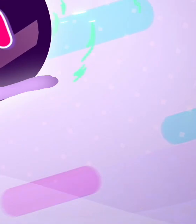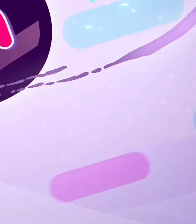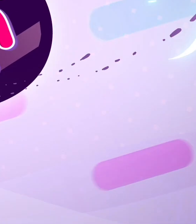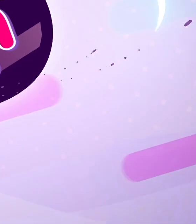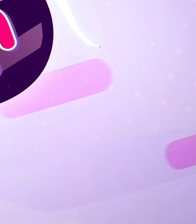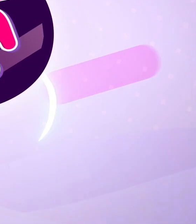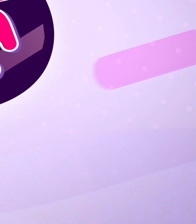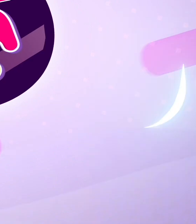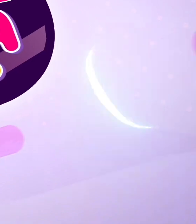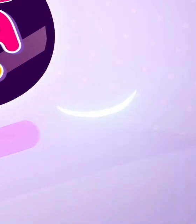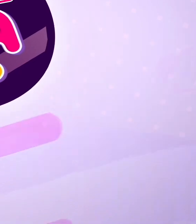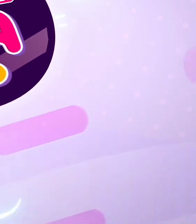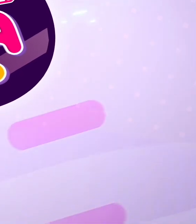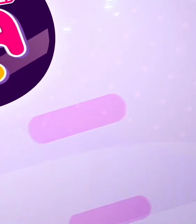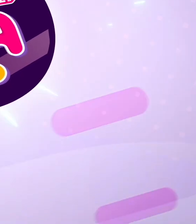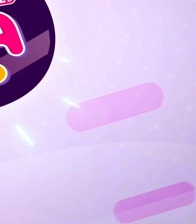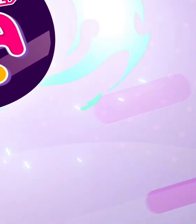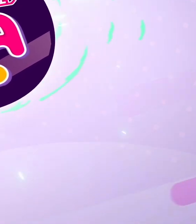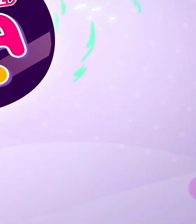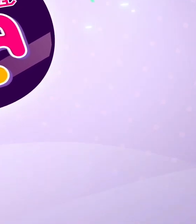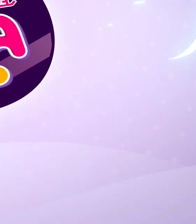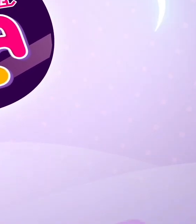¡Hola Pola!